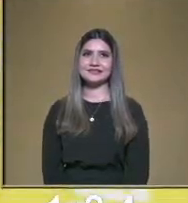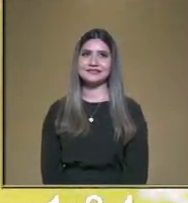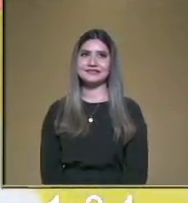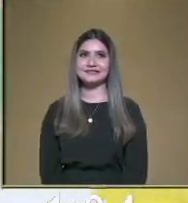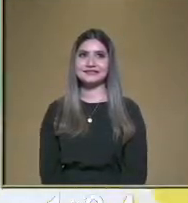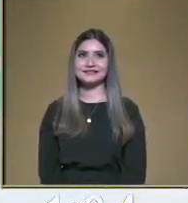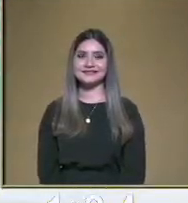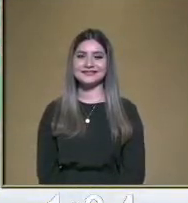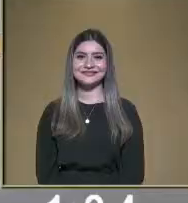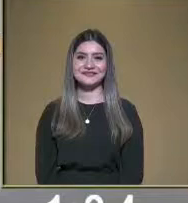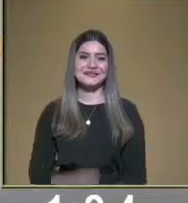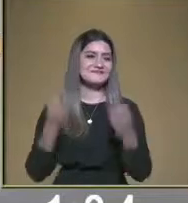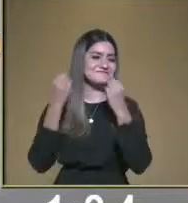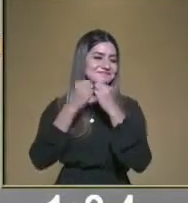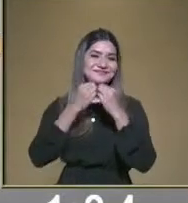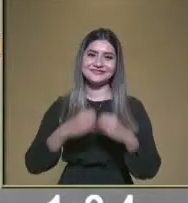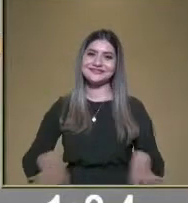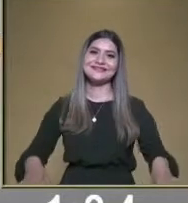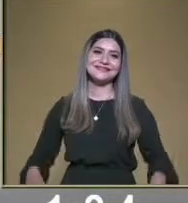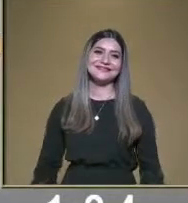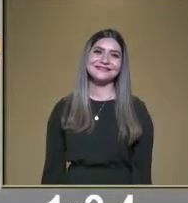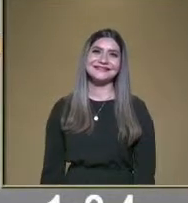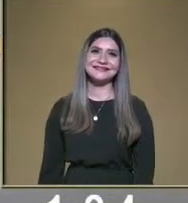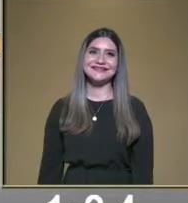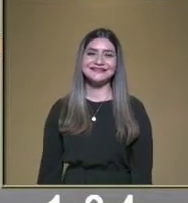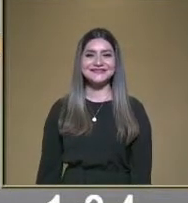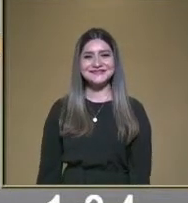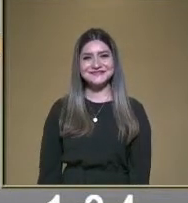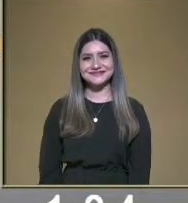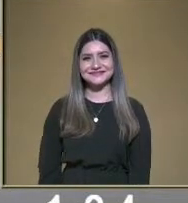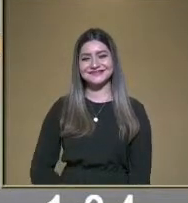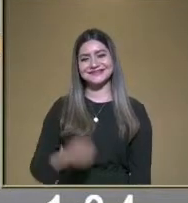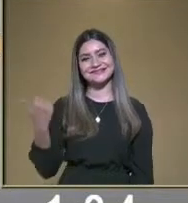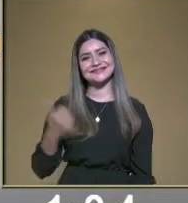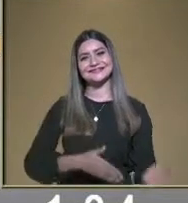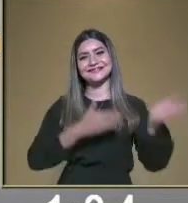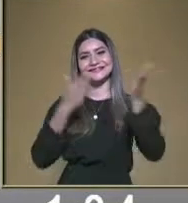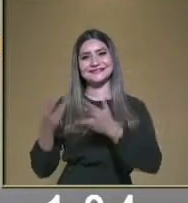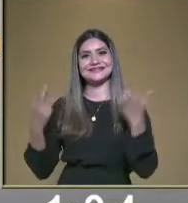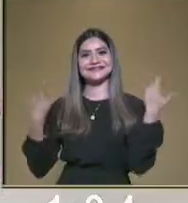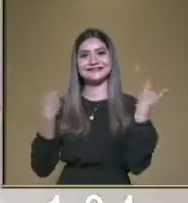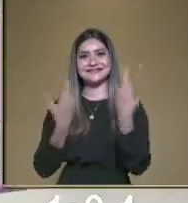A ver, A ver, vamos, maestra. Muy bien, voy, voy, voy, voy, voy.